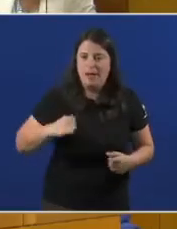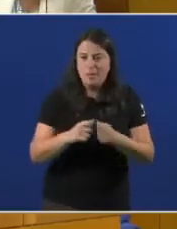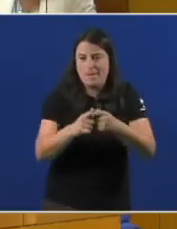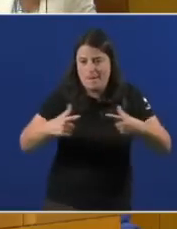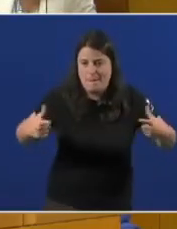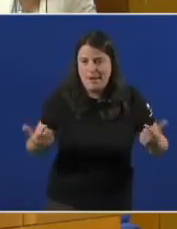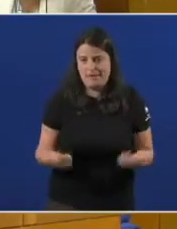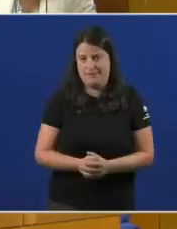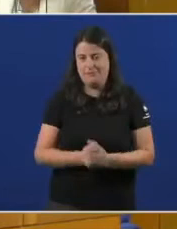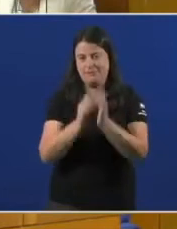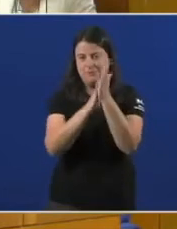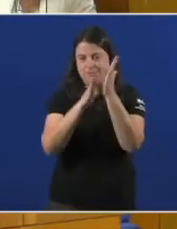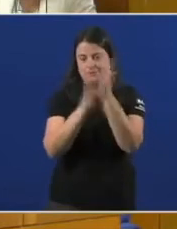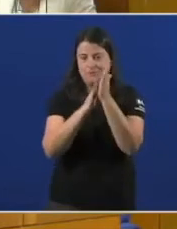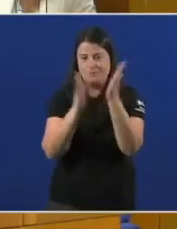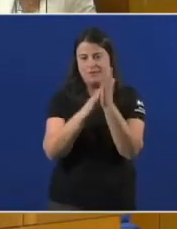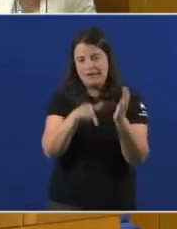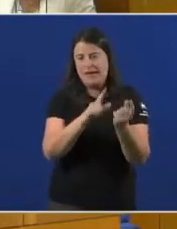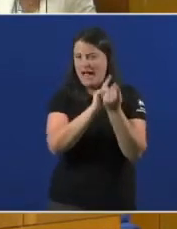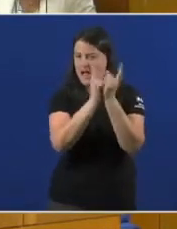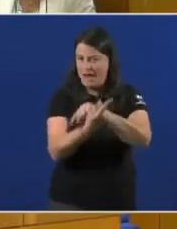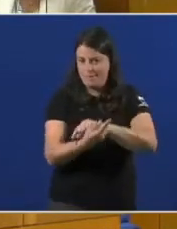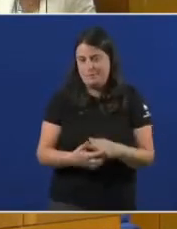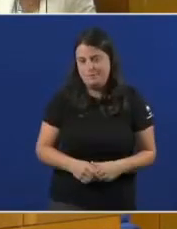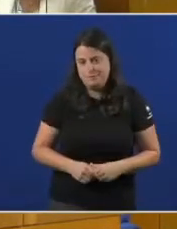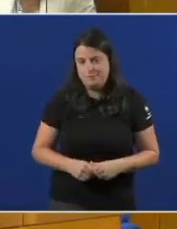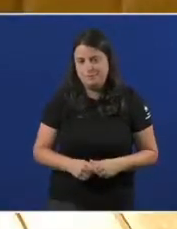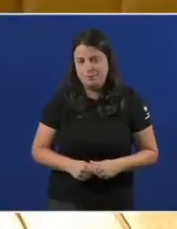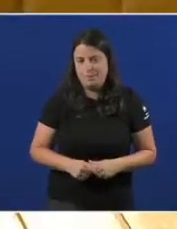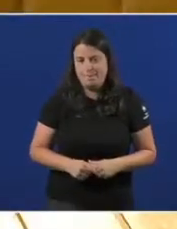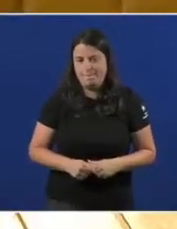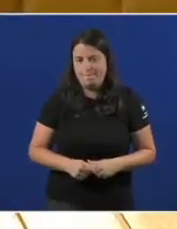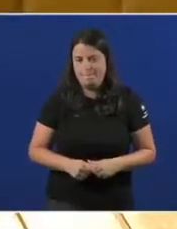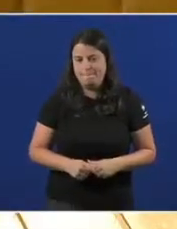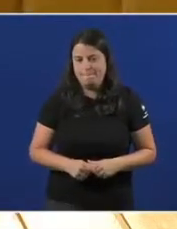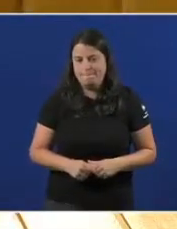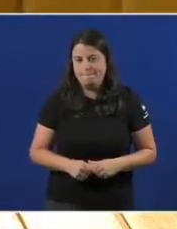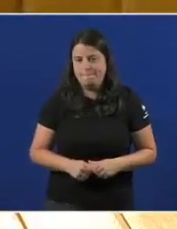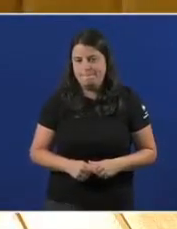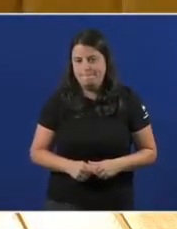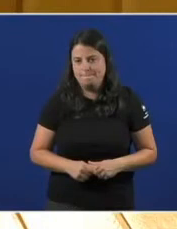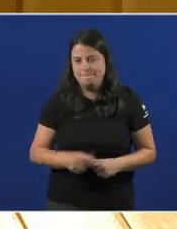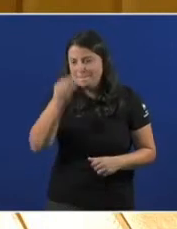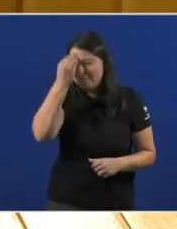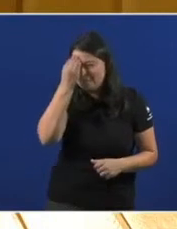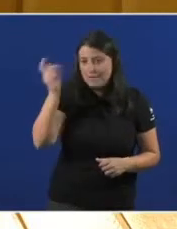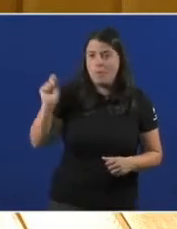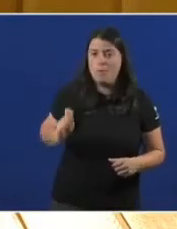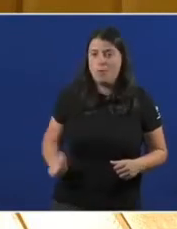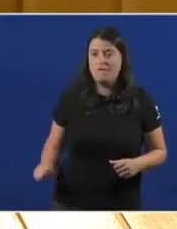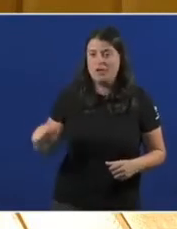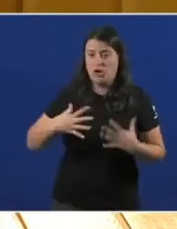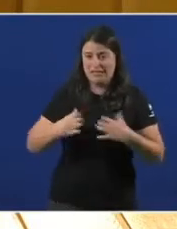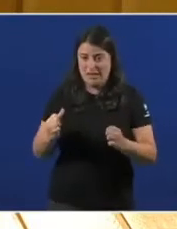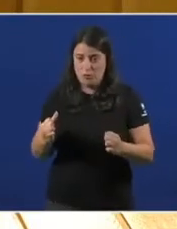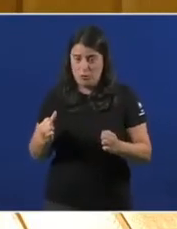De verdade, de verdade, que os profesionais da saúde que están neste